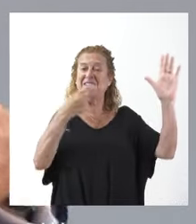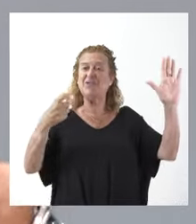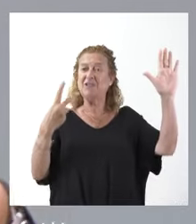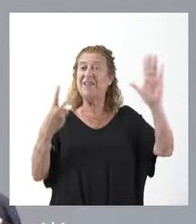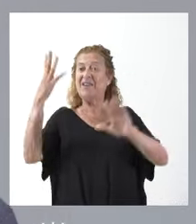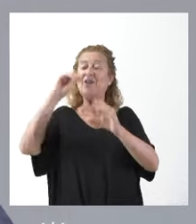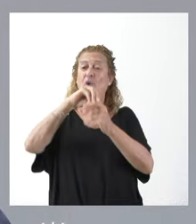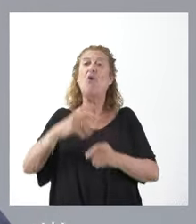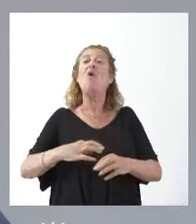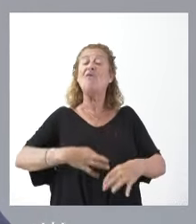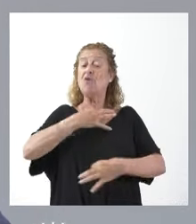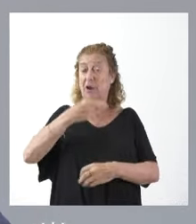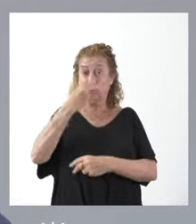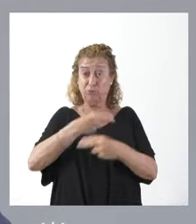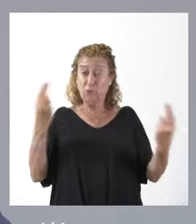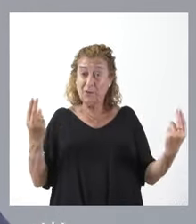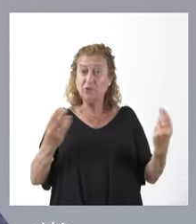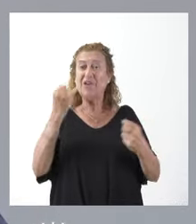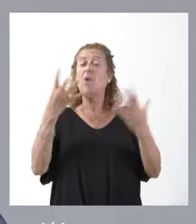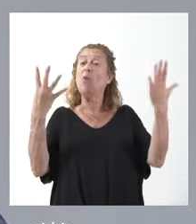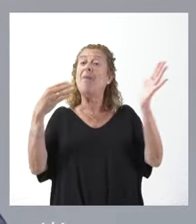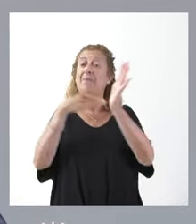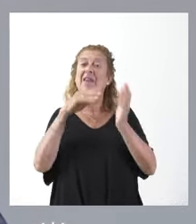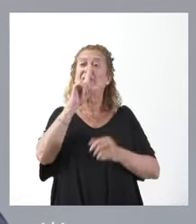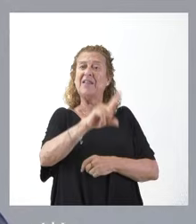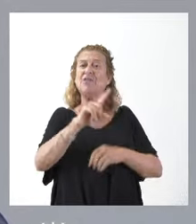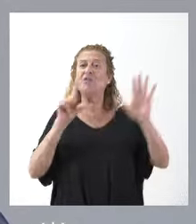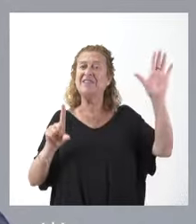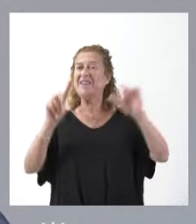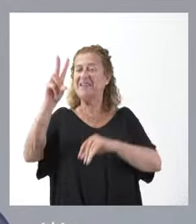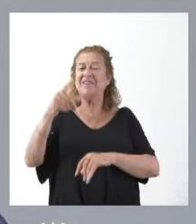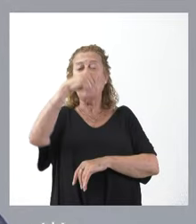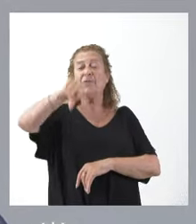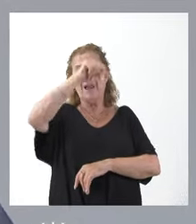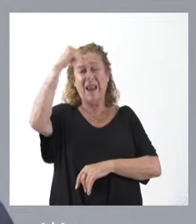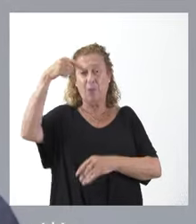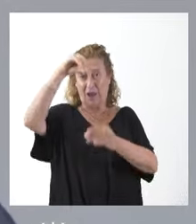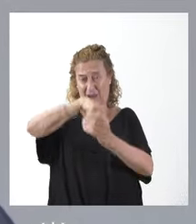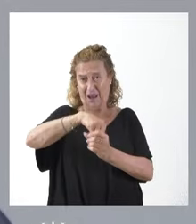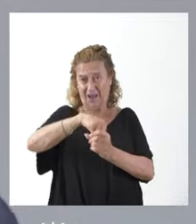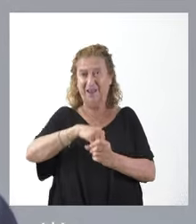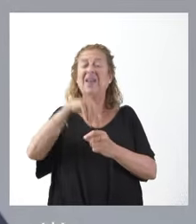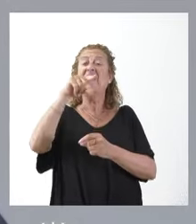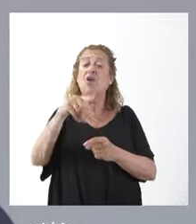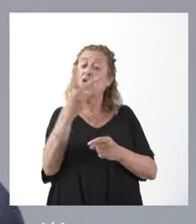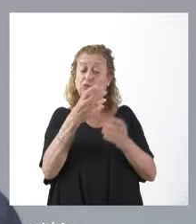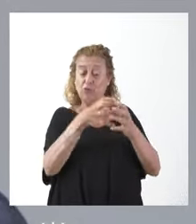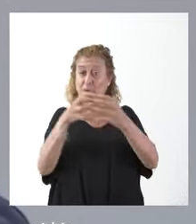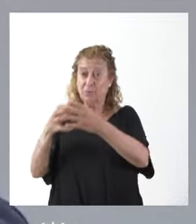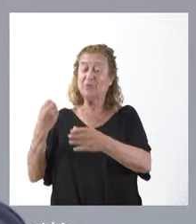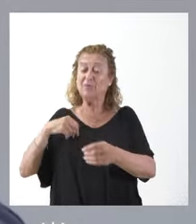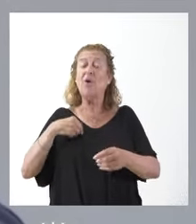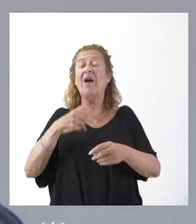funcionarios, funcionarios públicos y 9.163 son personal laboral. Estos dos colectivos dentro de lo que es la